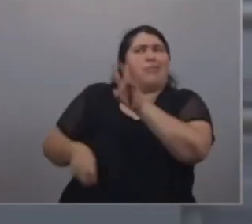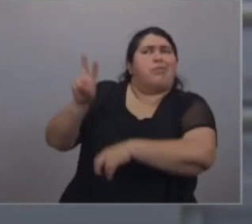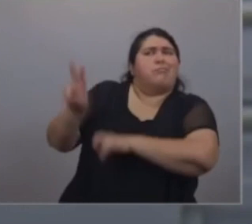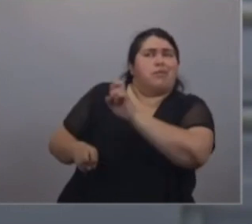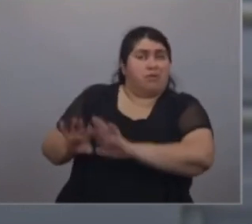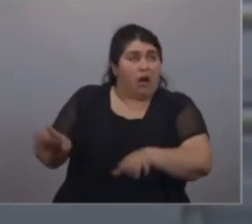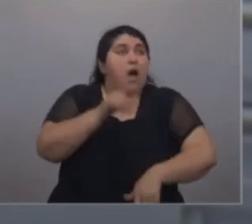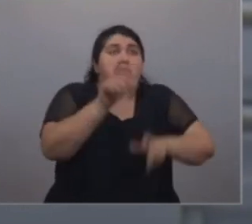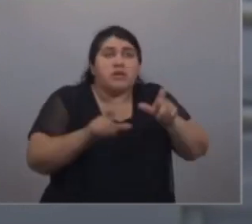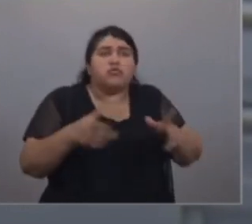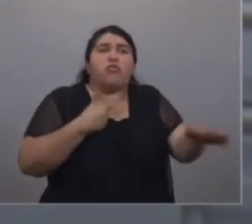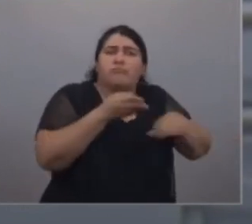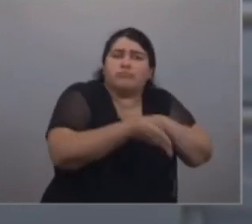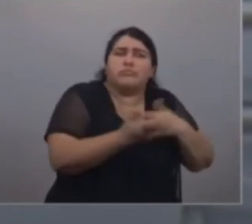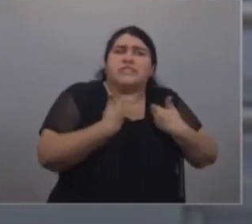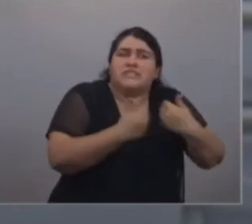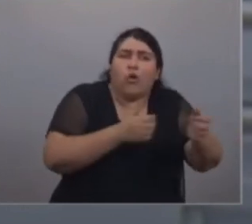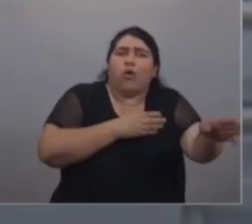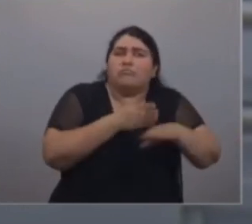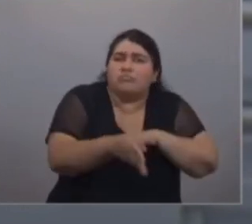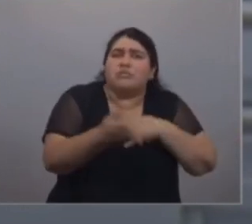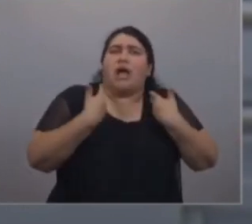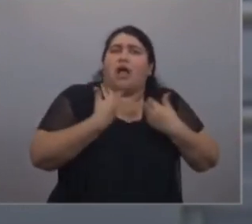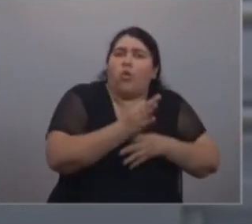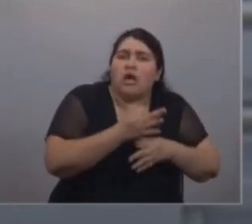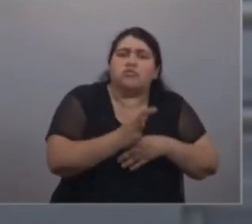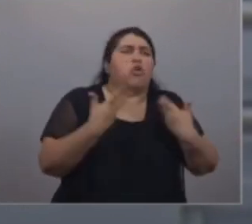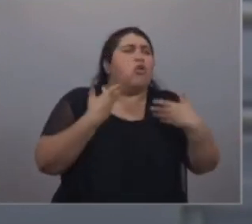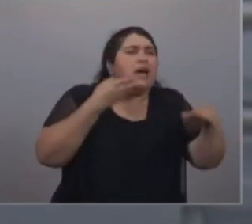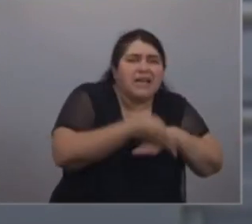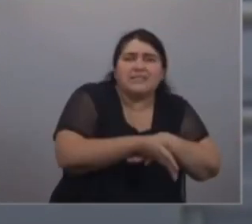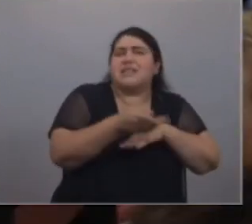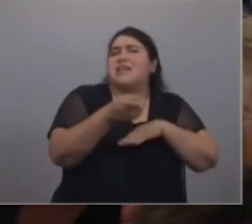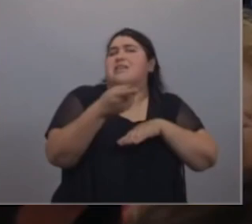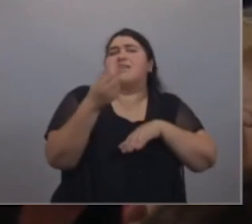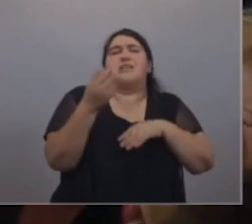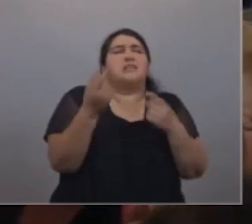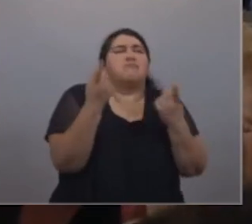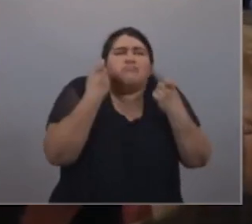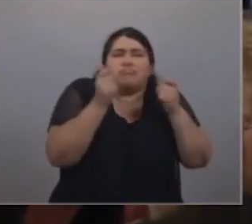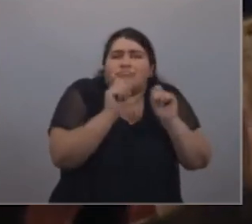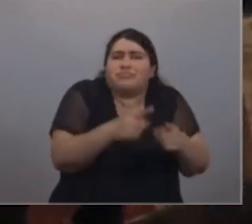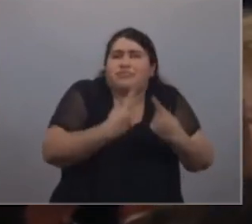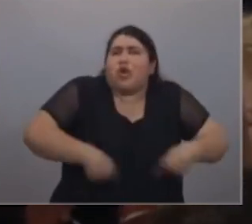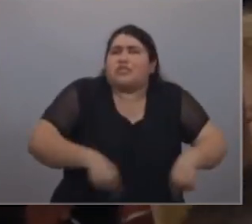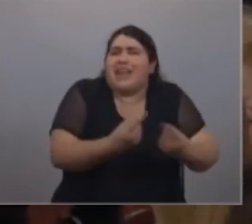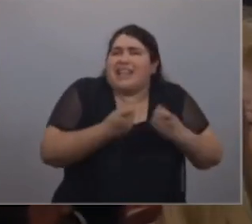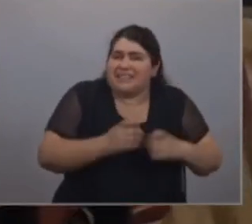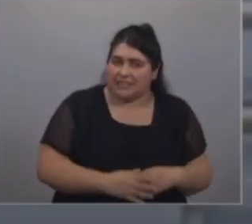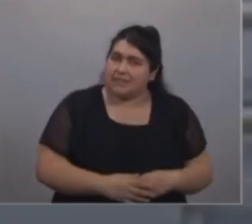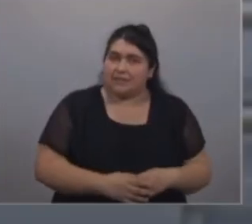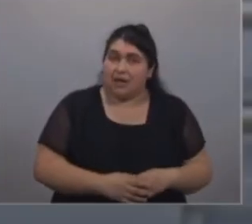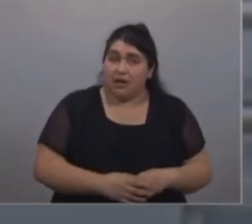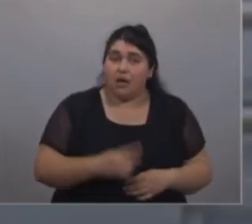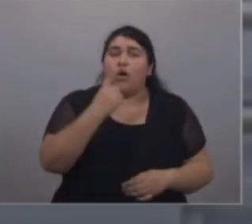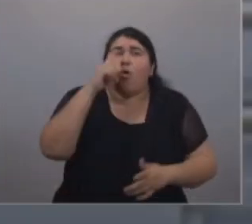la gente acceda a la salud, que la gente acceda a la educación, que la gente acceda a lo que necesita, a lo que merece, y a lo que